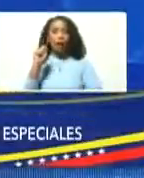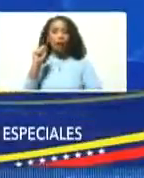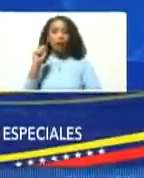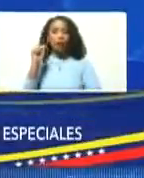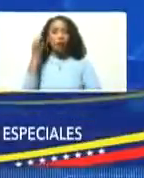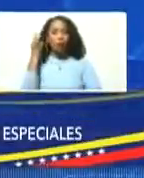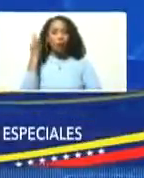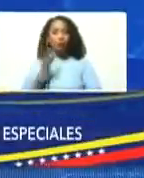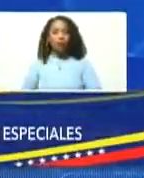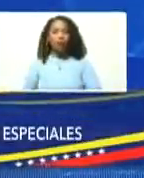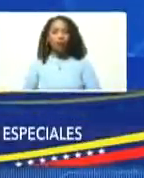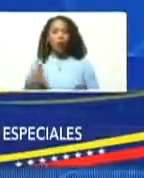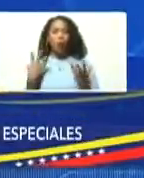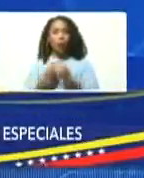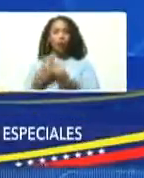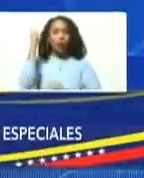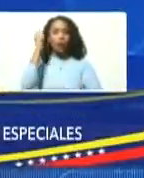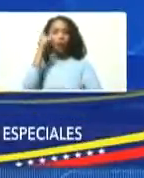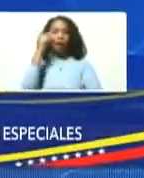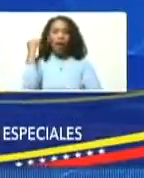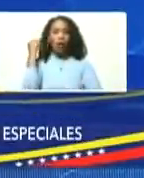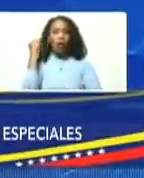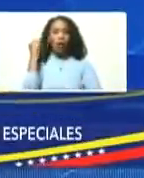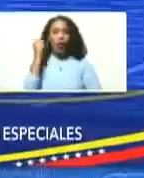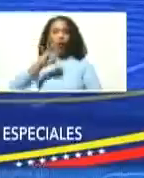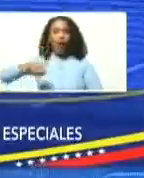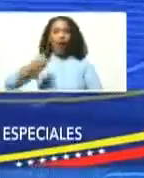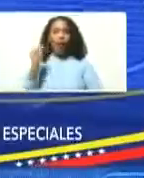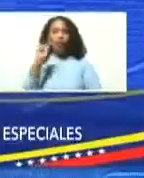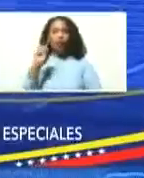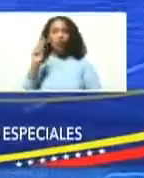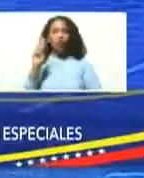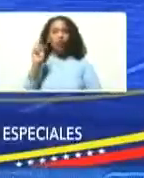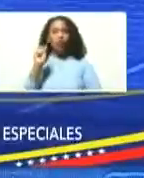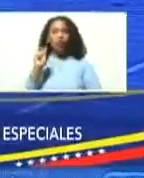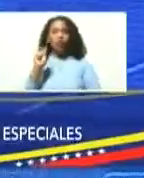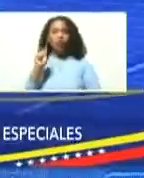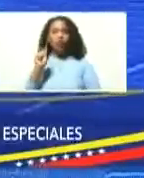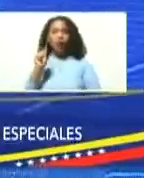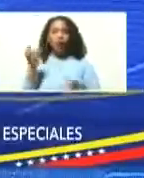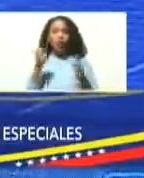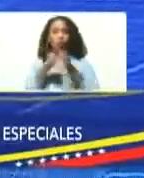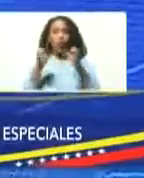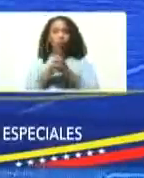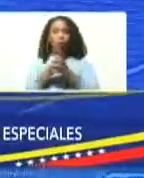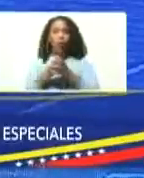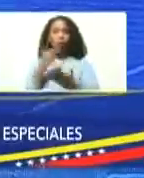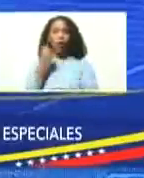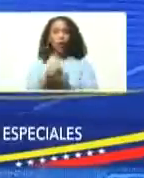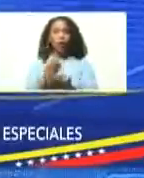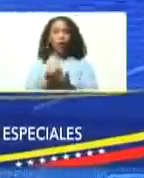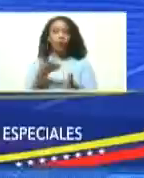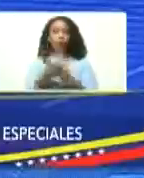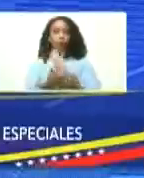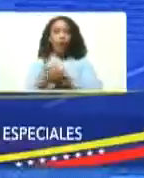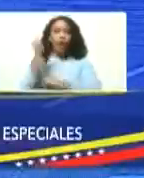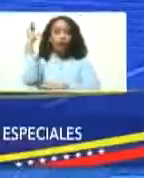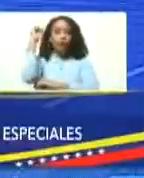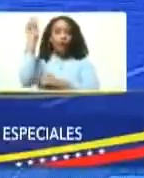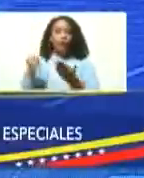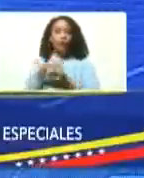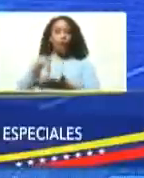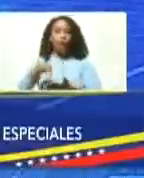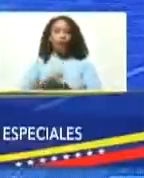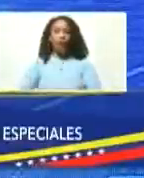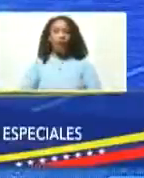compañero diputado Jesús Farías, presidente de la Comisión de Economía de la Asamblea Nacional